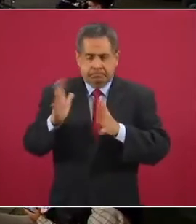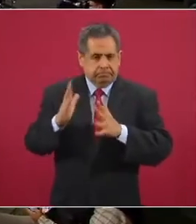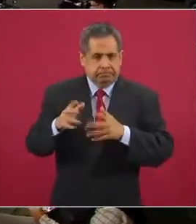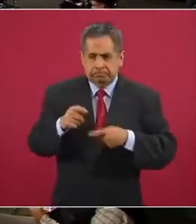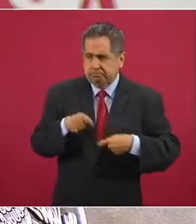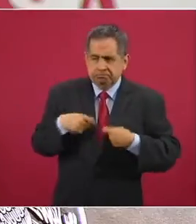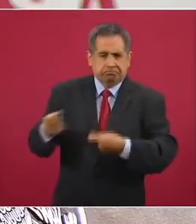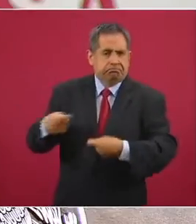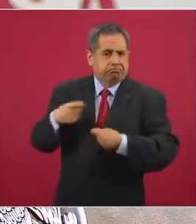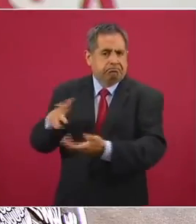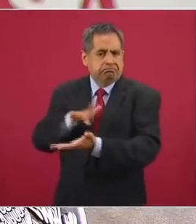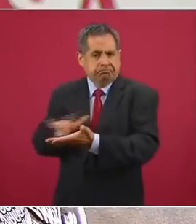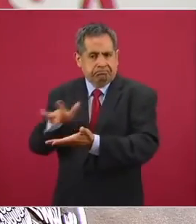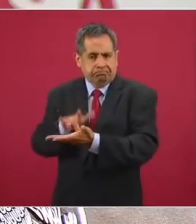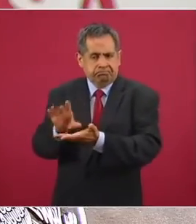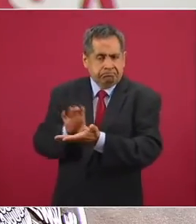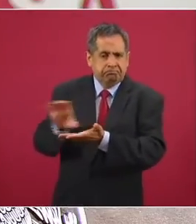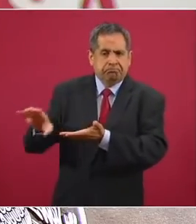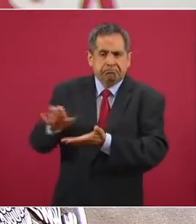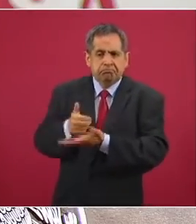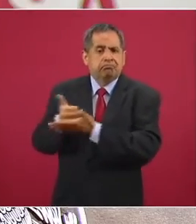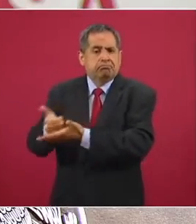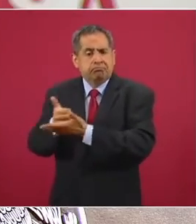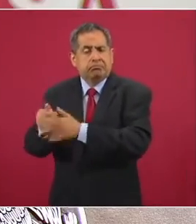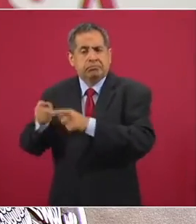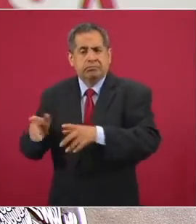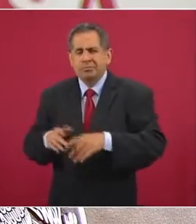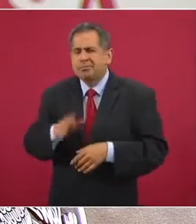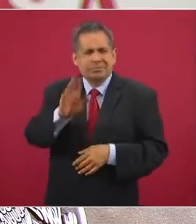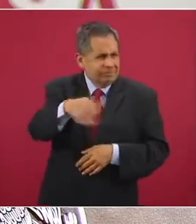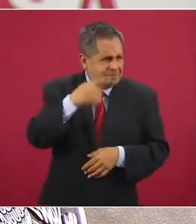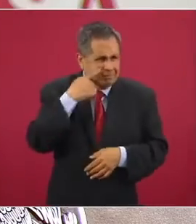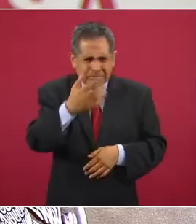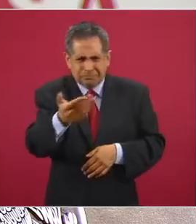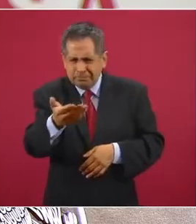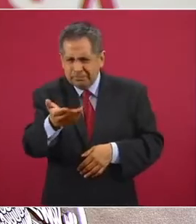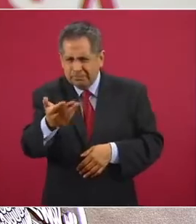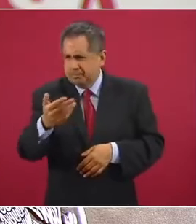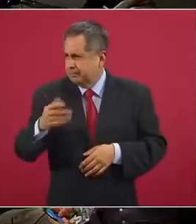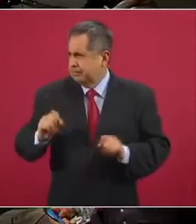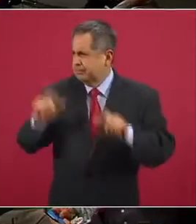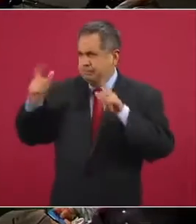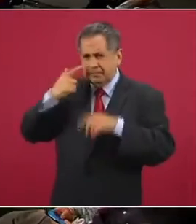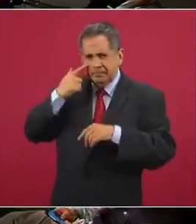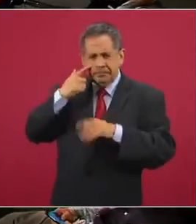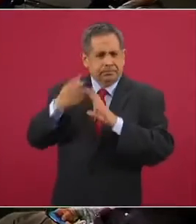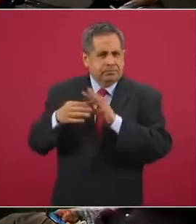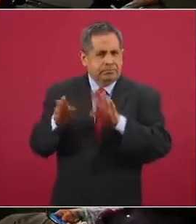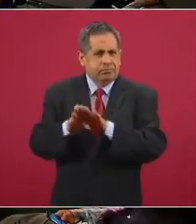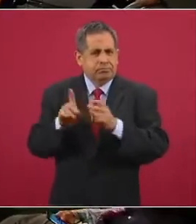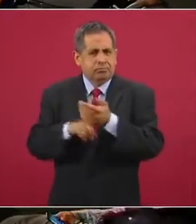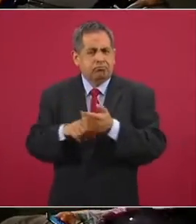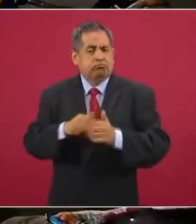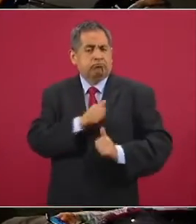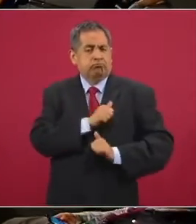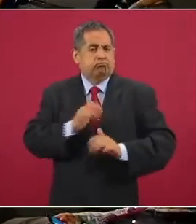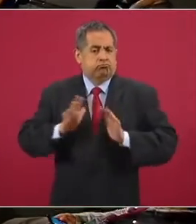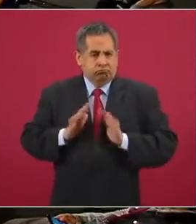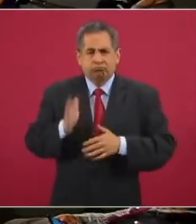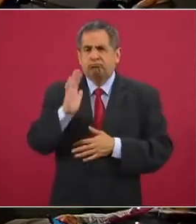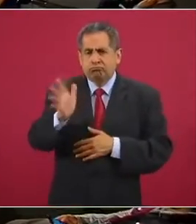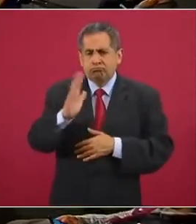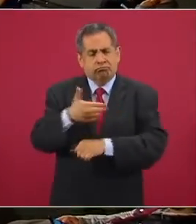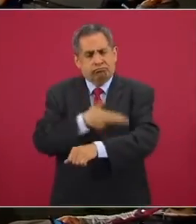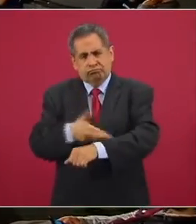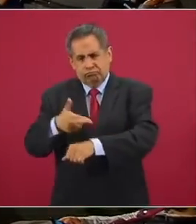los apoyos, ayudas. No sé si tienen ahí imágenes, el Ejército ya está